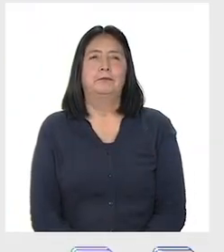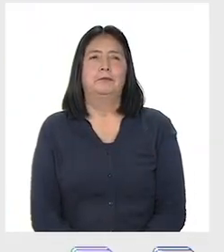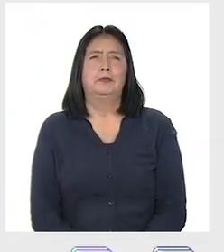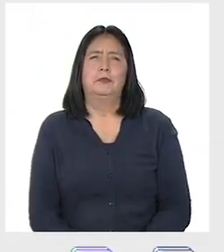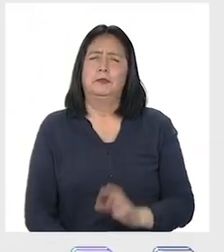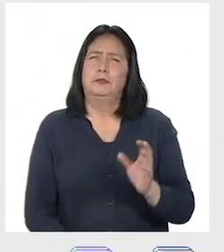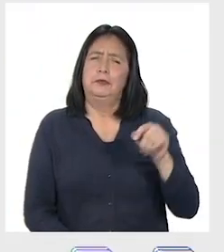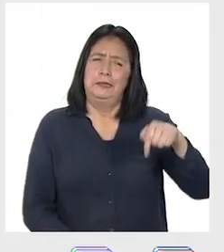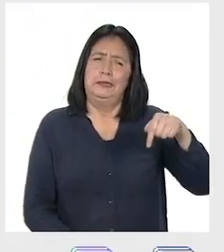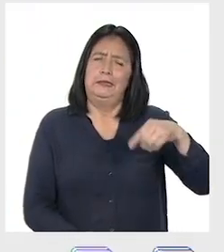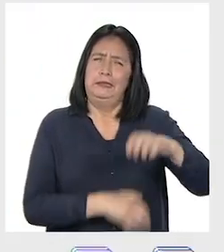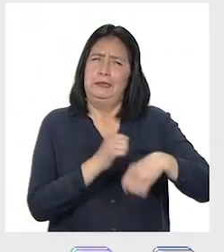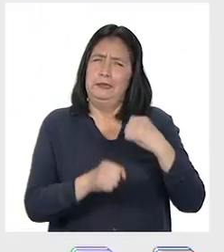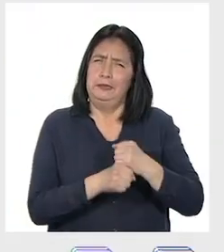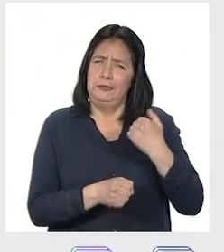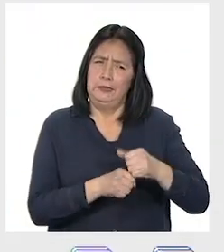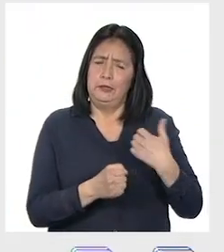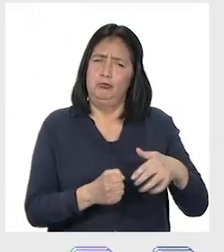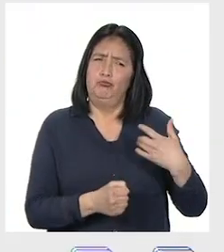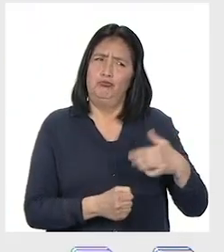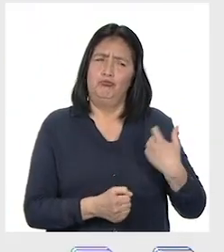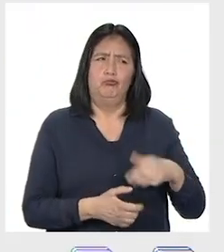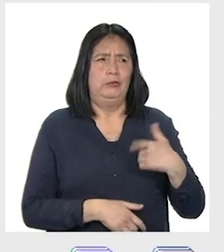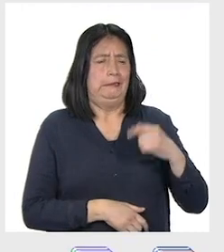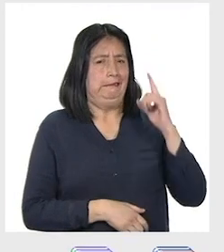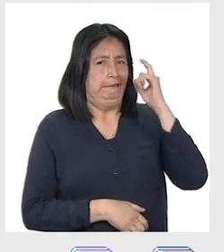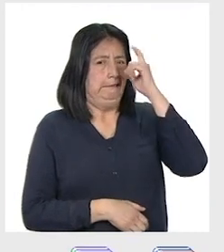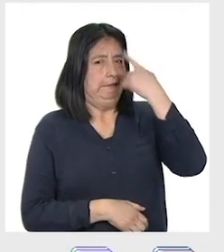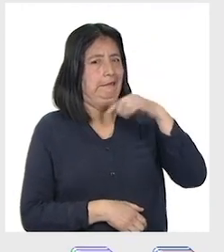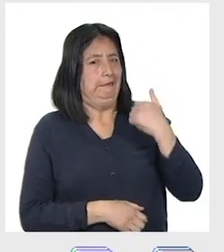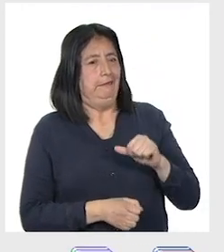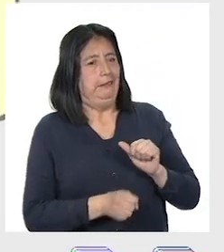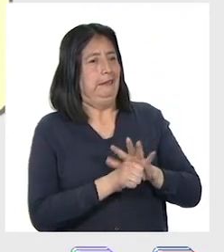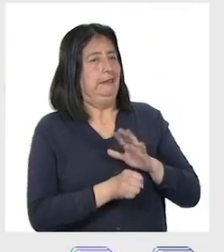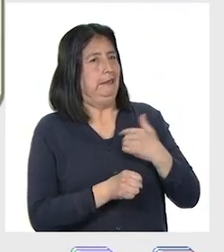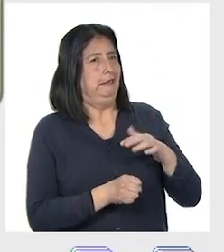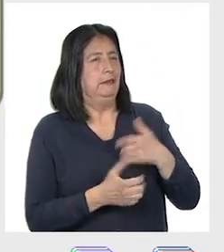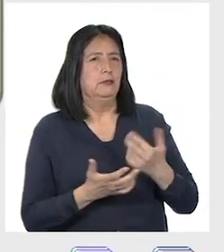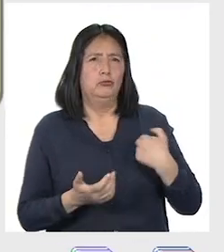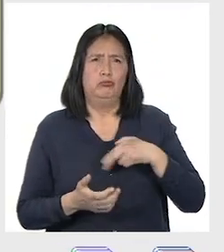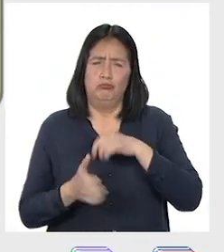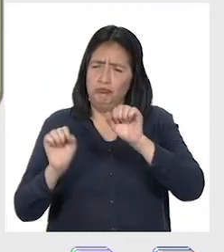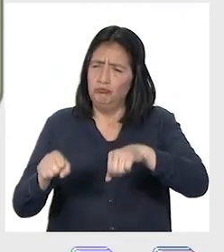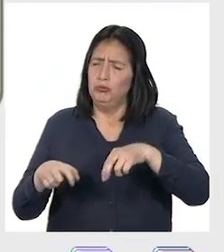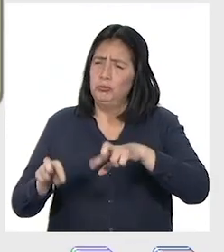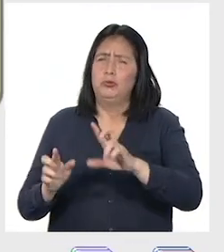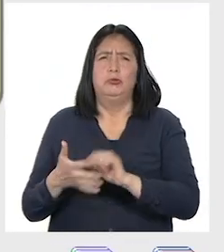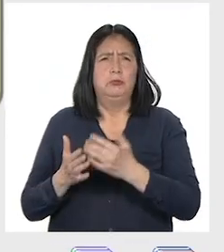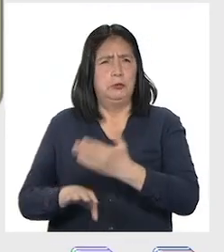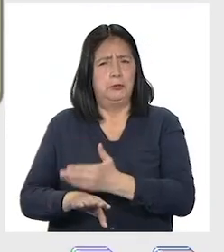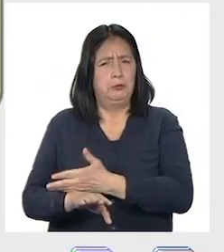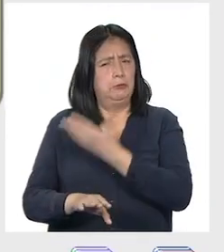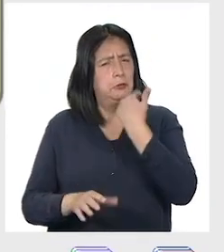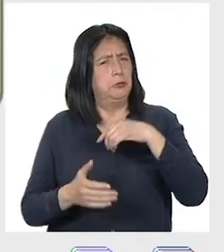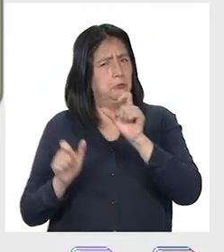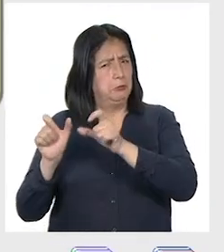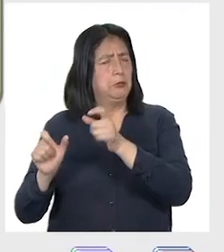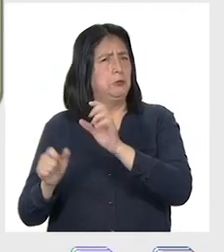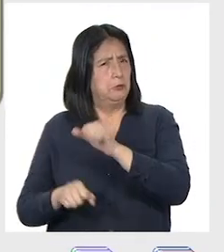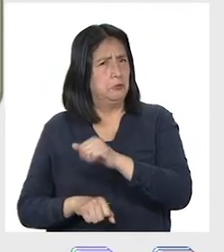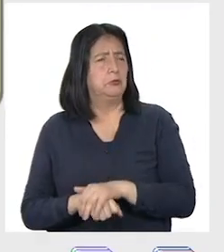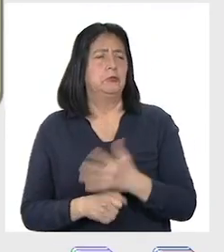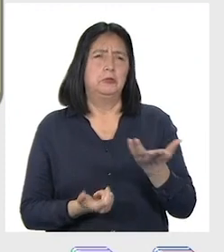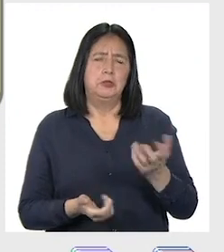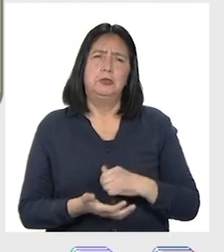Porque este año, al habernos enfrentado a una situación tan diferente, tenemos la oportunidad de mejorar como ciudadanos.